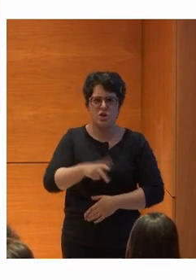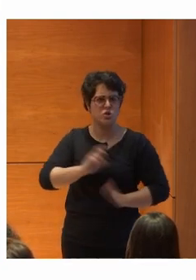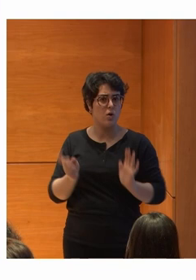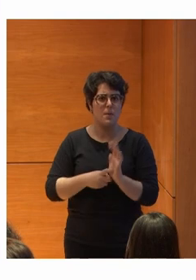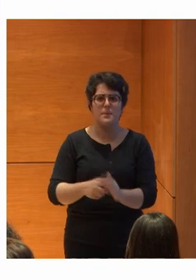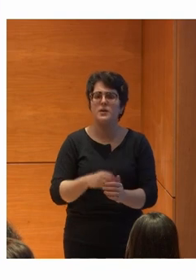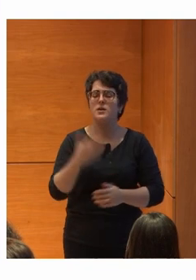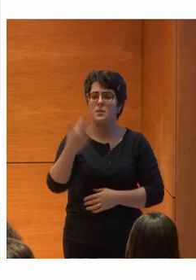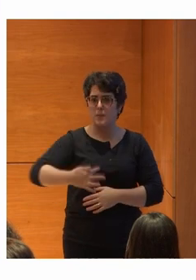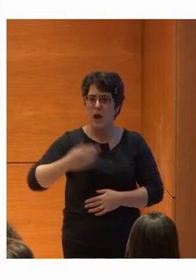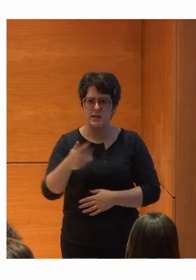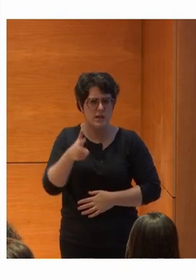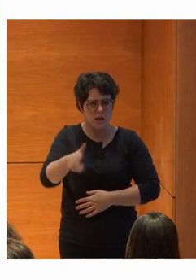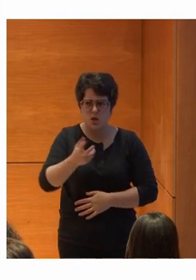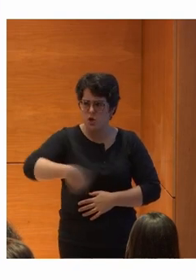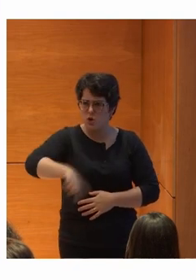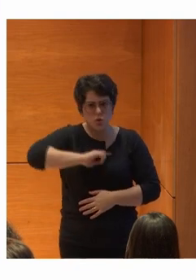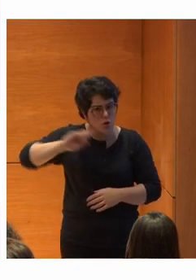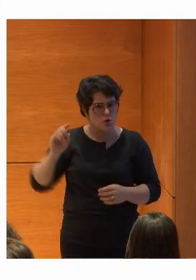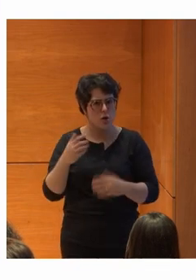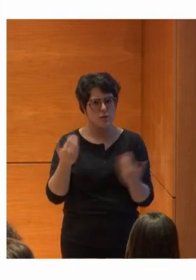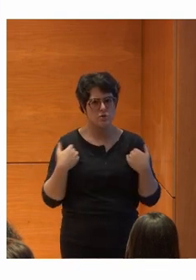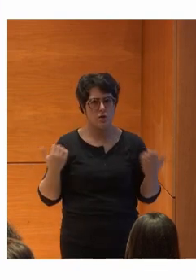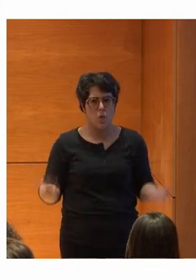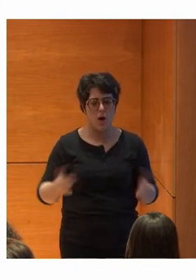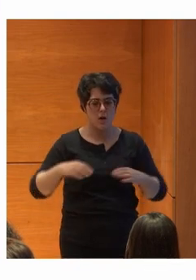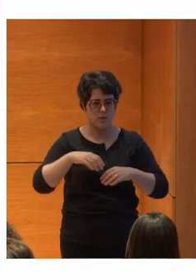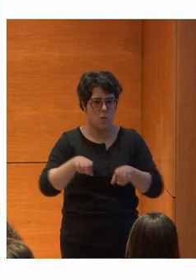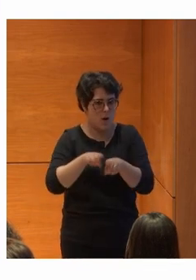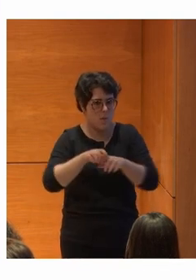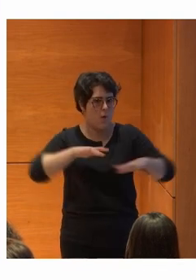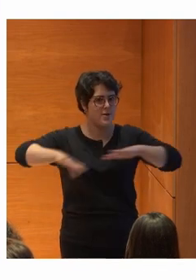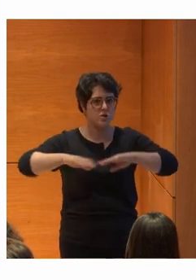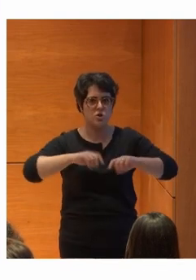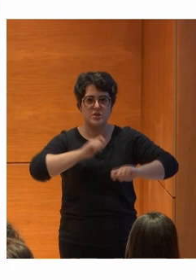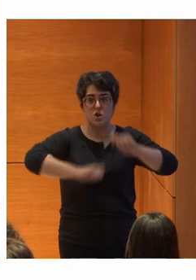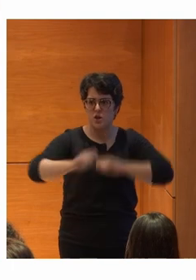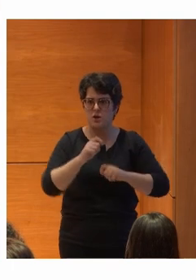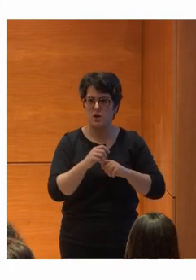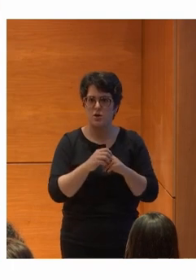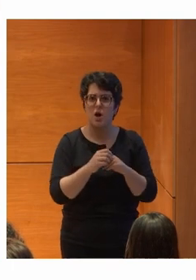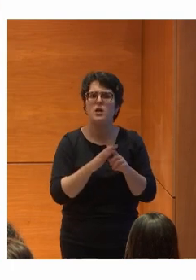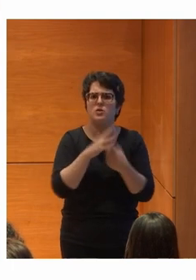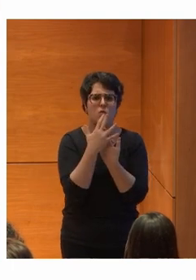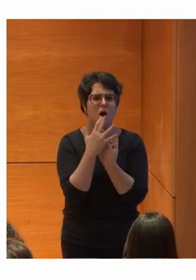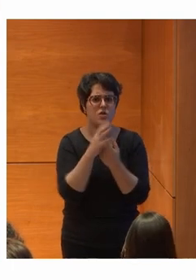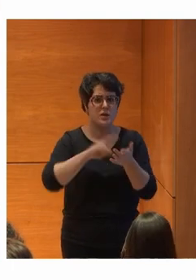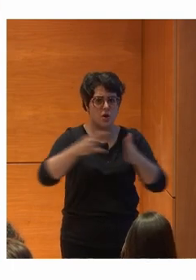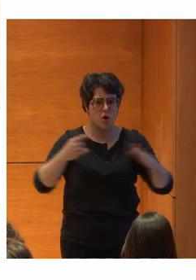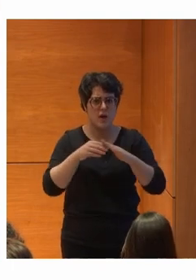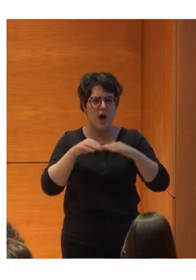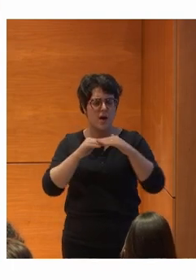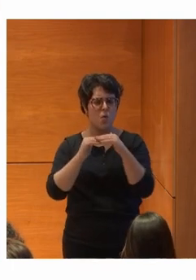Ciudadanos De pleno derecho Tenemos la responsabilidad Como movimiento asociativo De asegurar El acceso En igualdad de condiciones A la tecnología